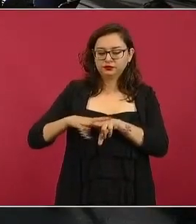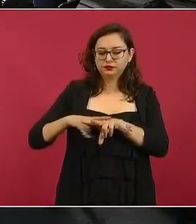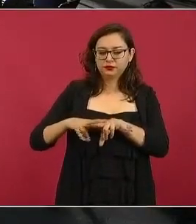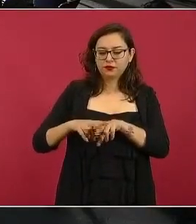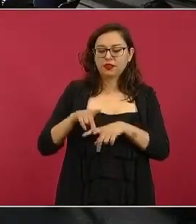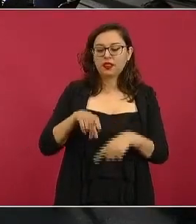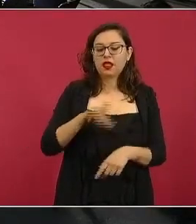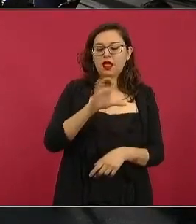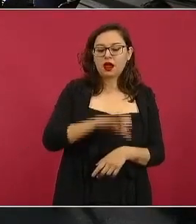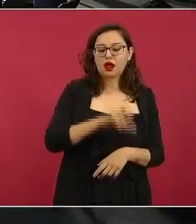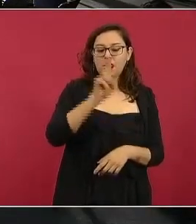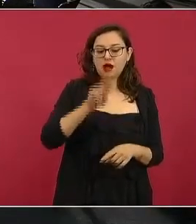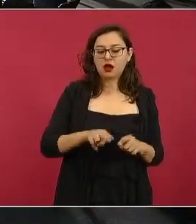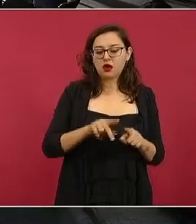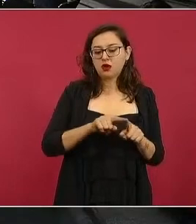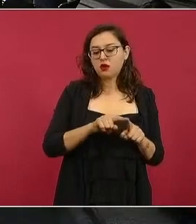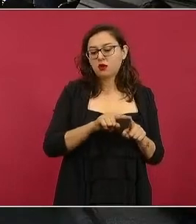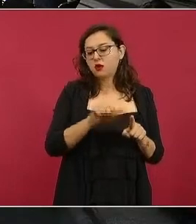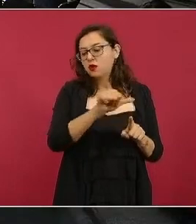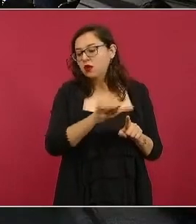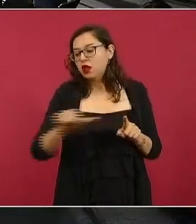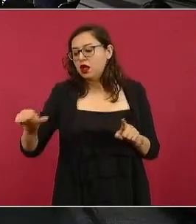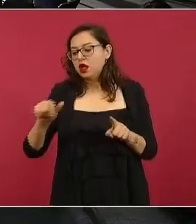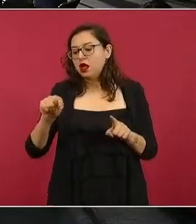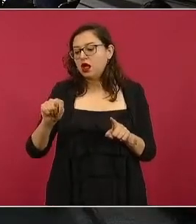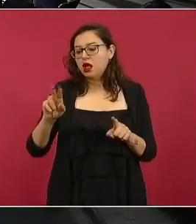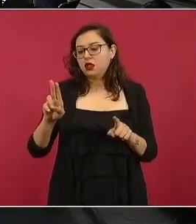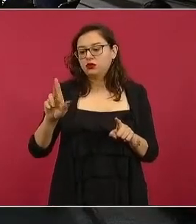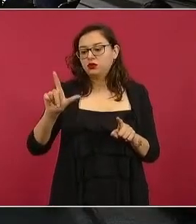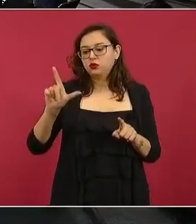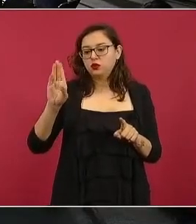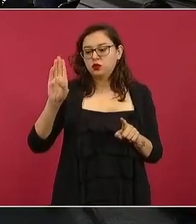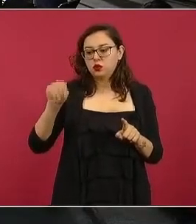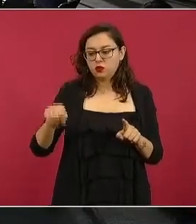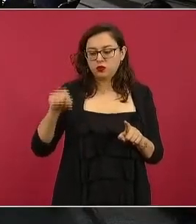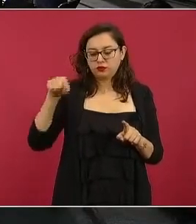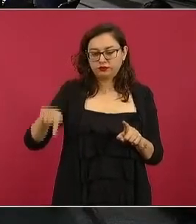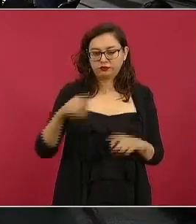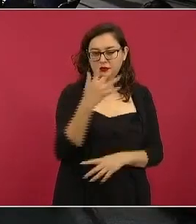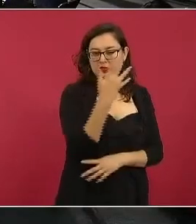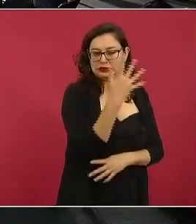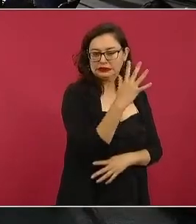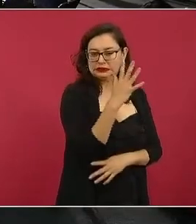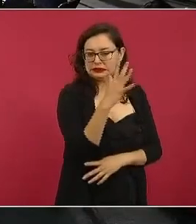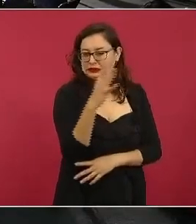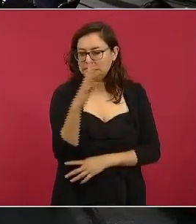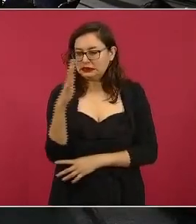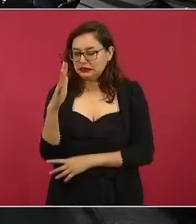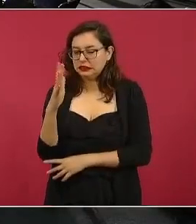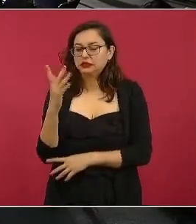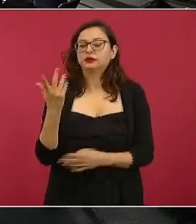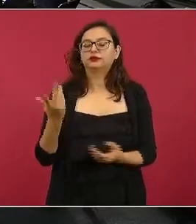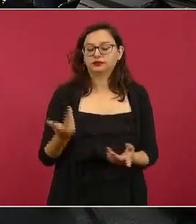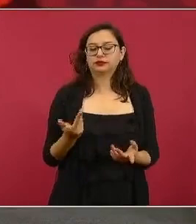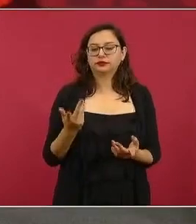Cancún a Tulum en uno de los tramos porque ni siquiera se está trabajando